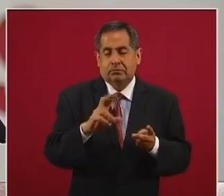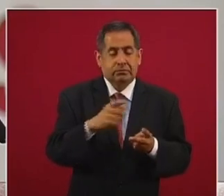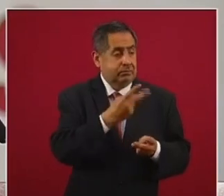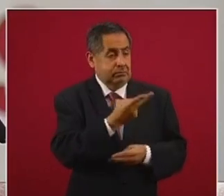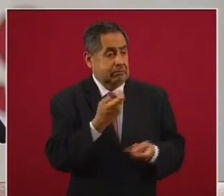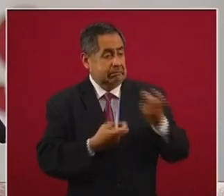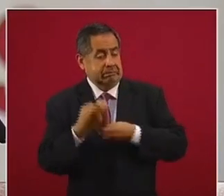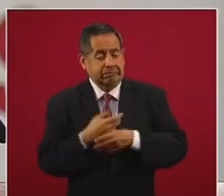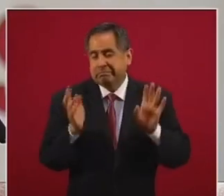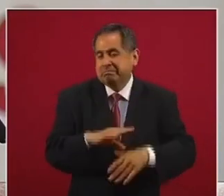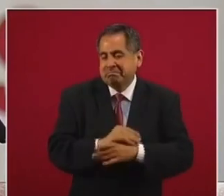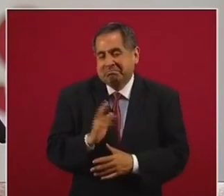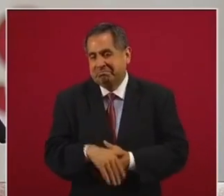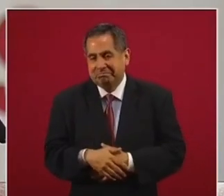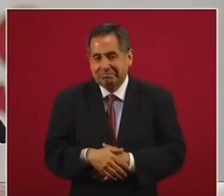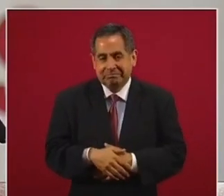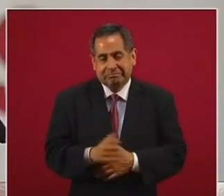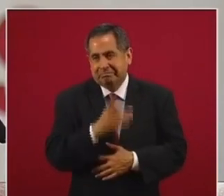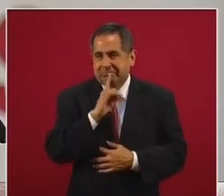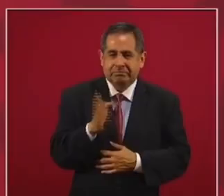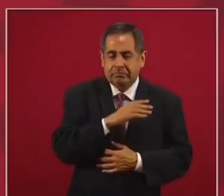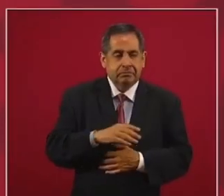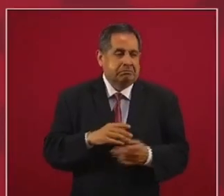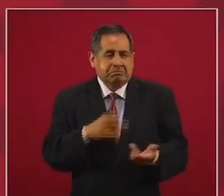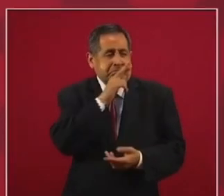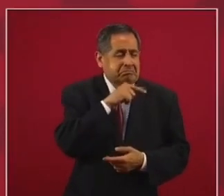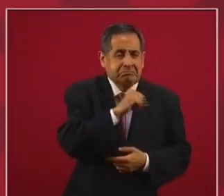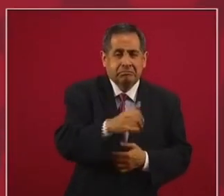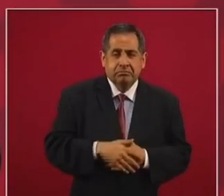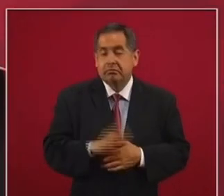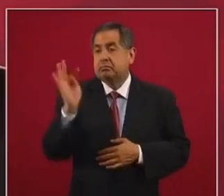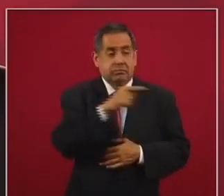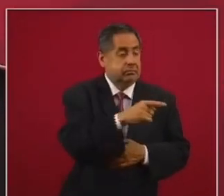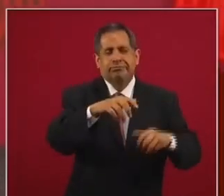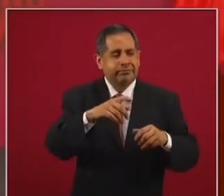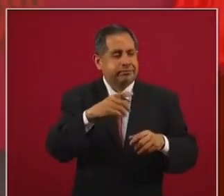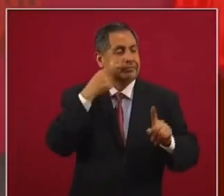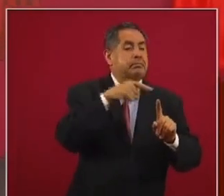nosotros. Me llamaría la atención y hasta me preocuparía de que hablaran bien.